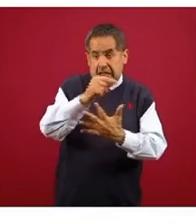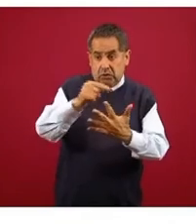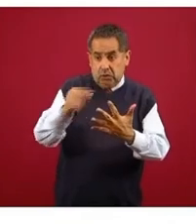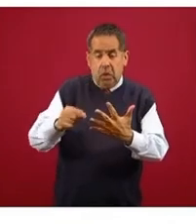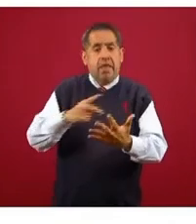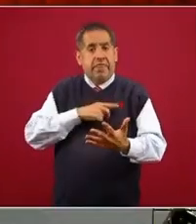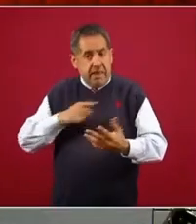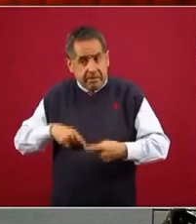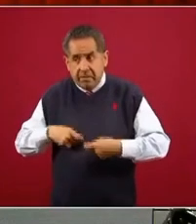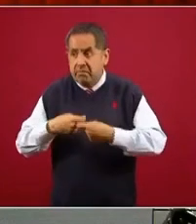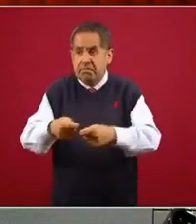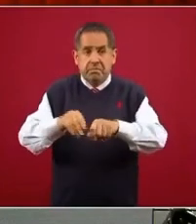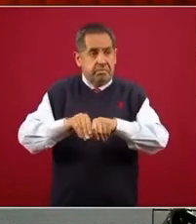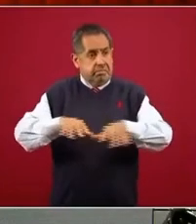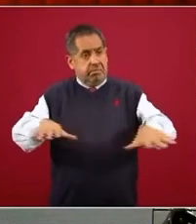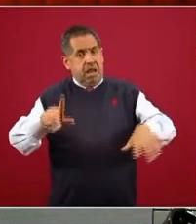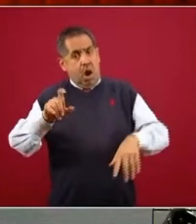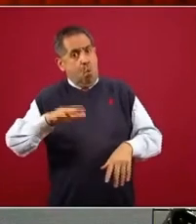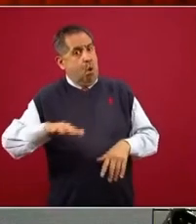que estar, la que sigue.